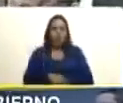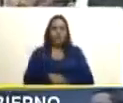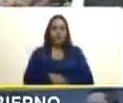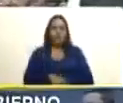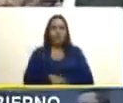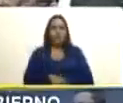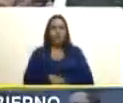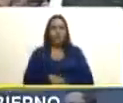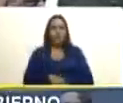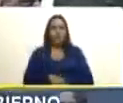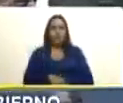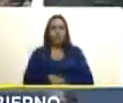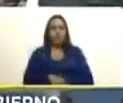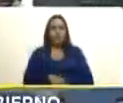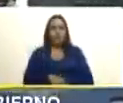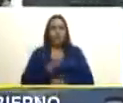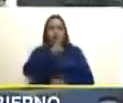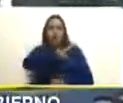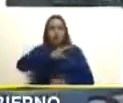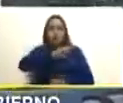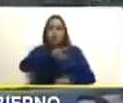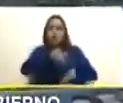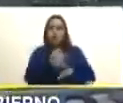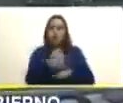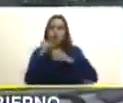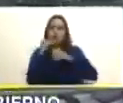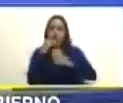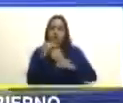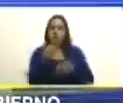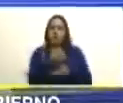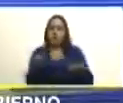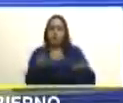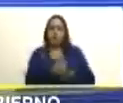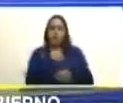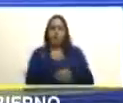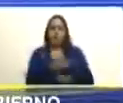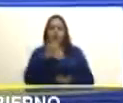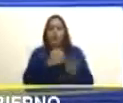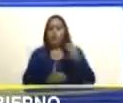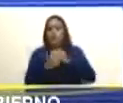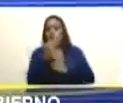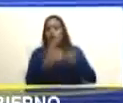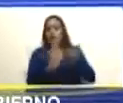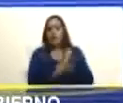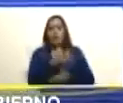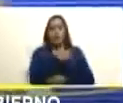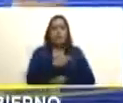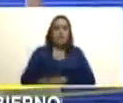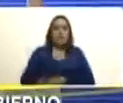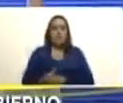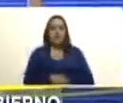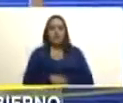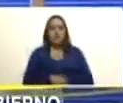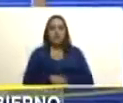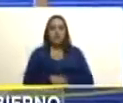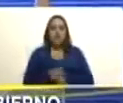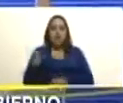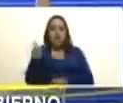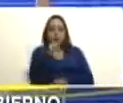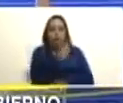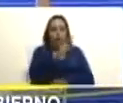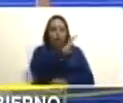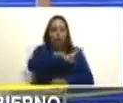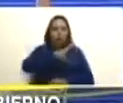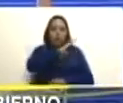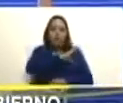una alta comisión nacional que va mucho más allá de lo presidencial y cada consejo de estado